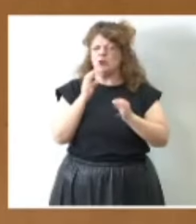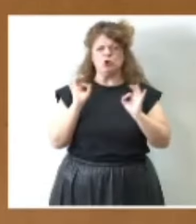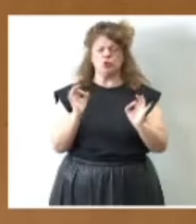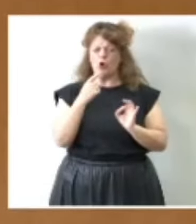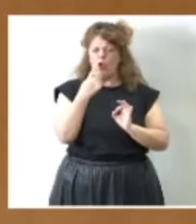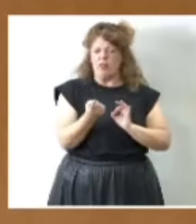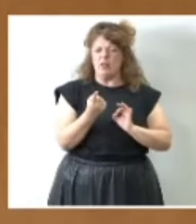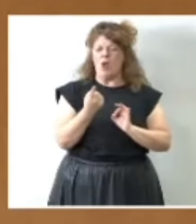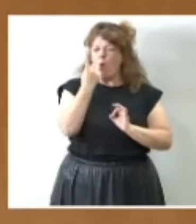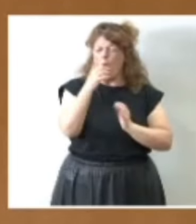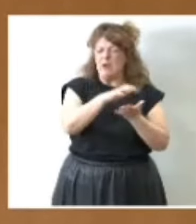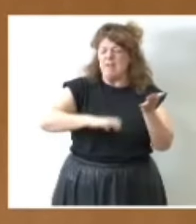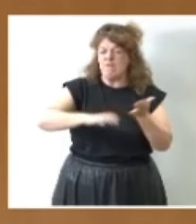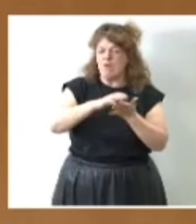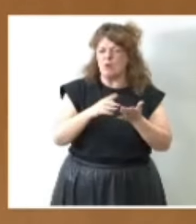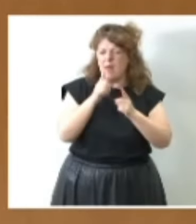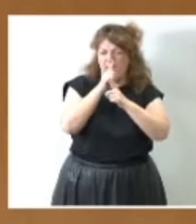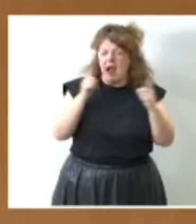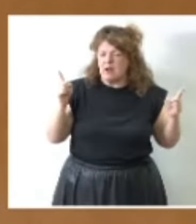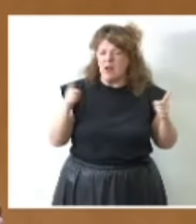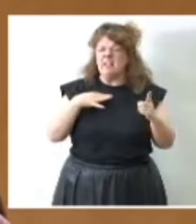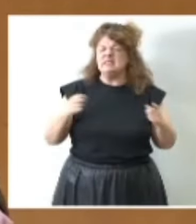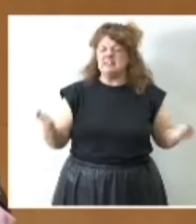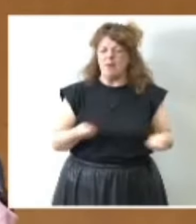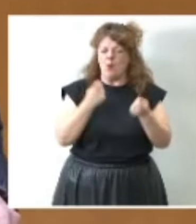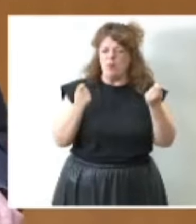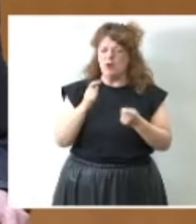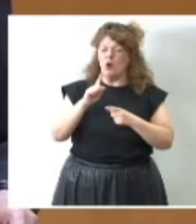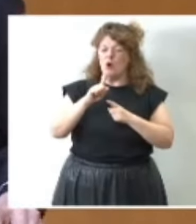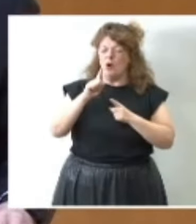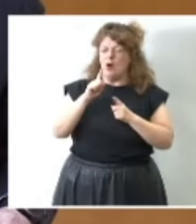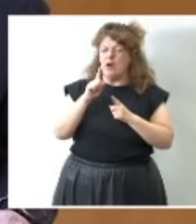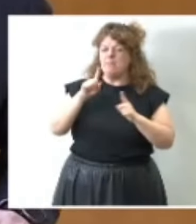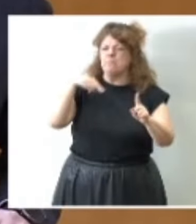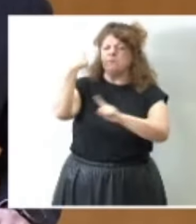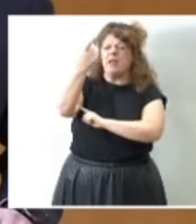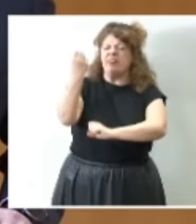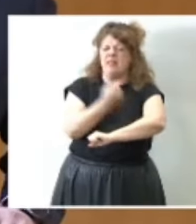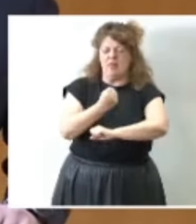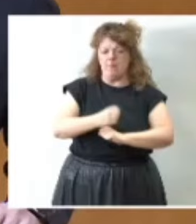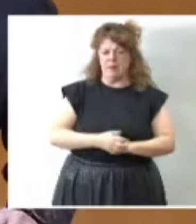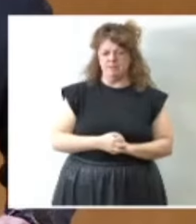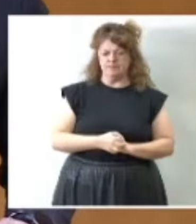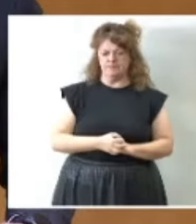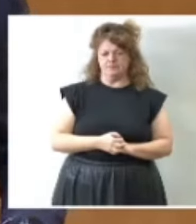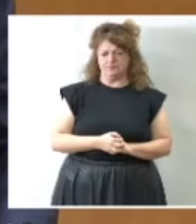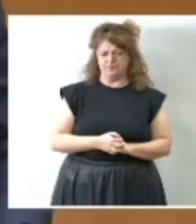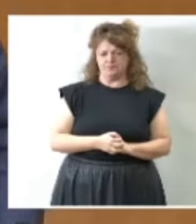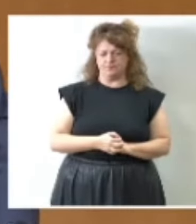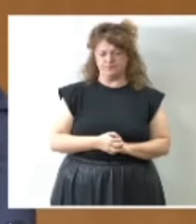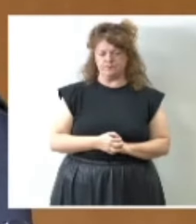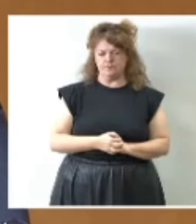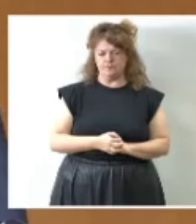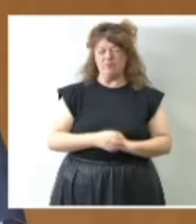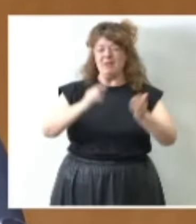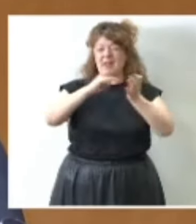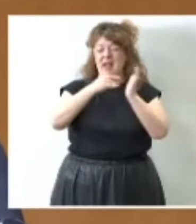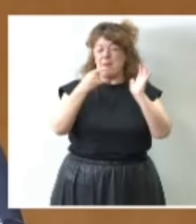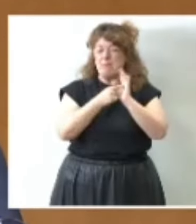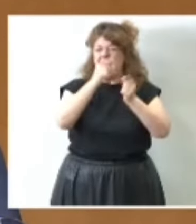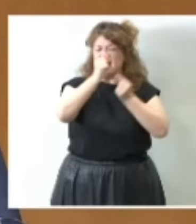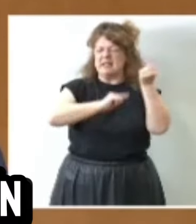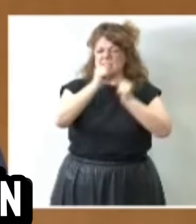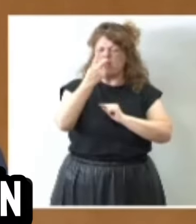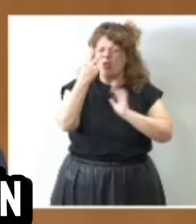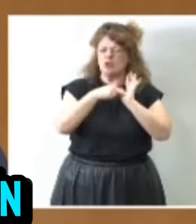habrá un informe anual que se publicará el próximo diciembre. En concreto, el Plan Estadístico de